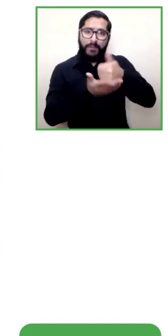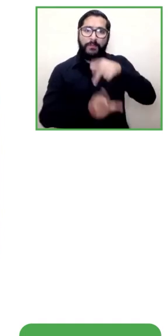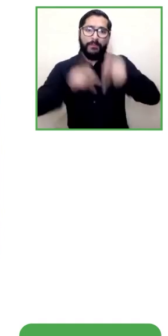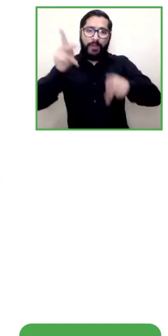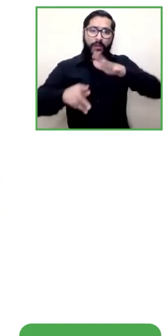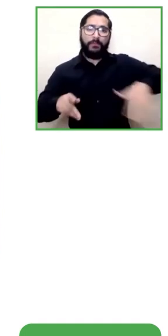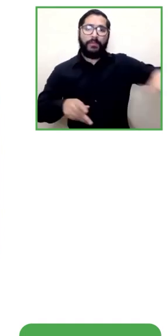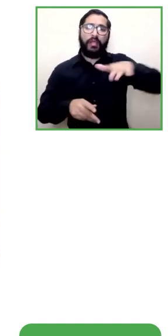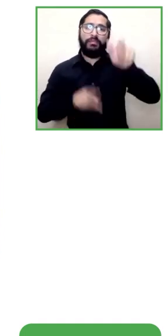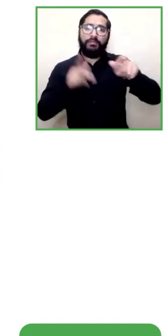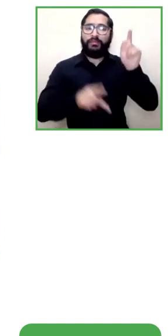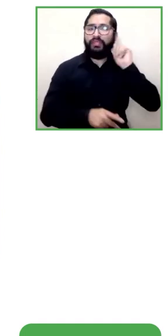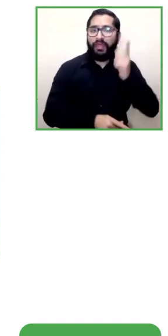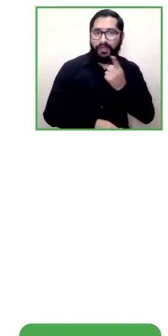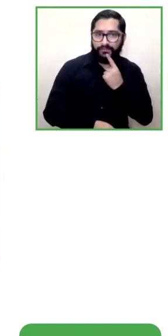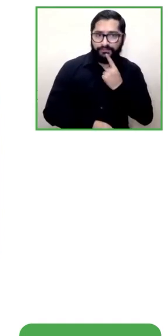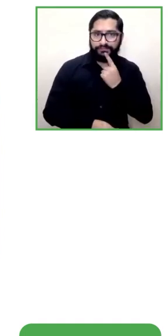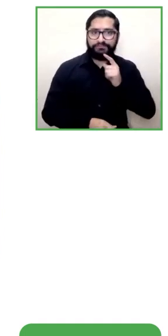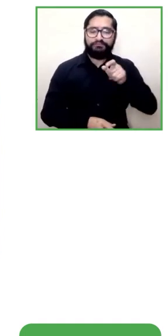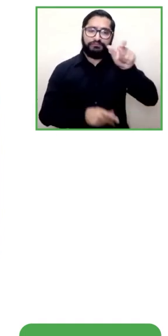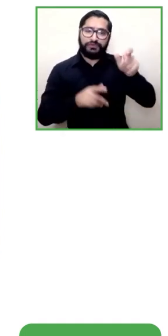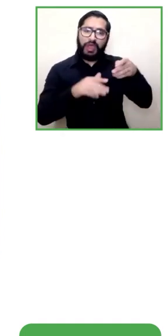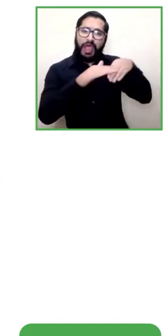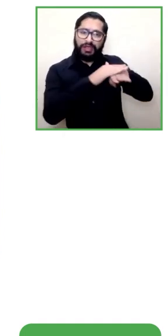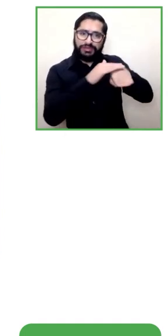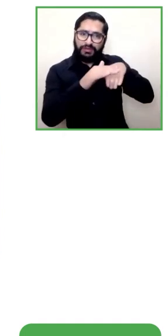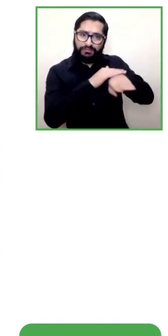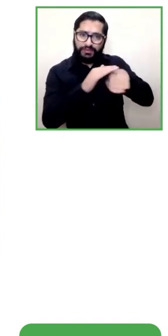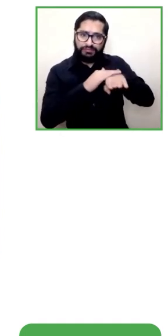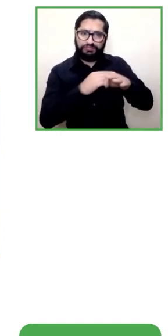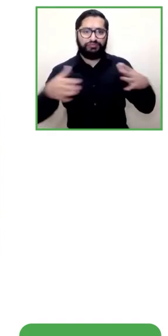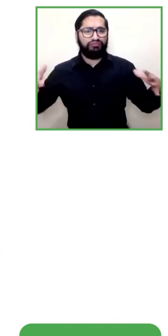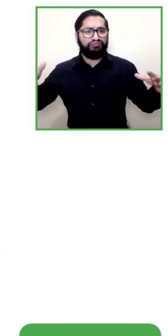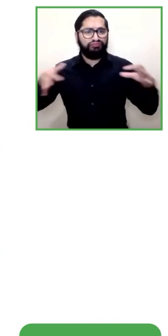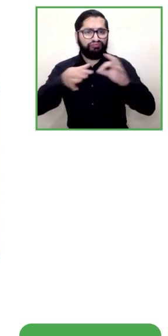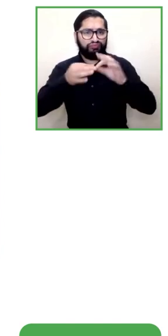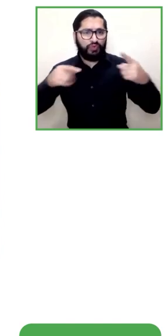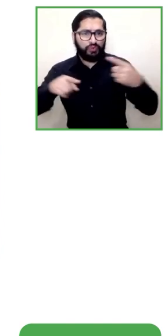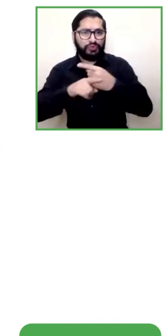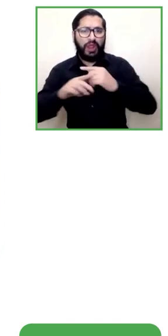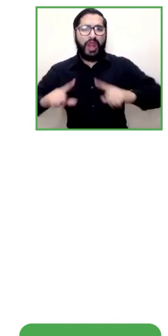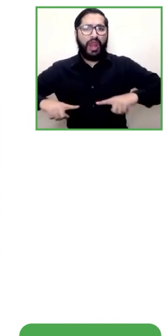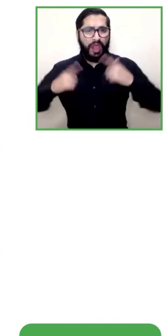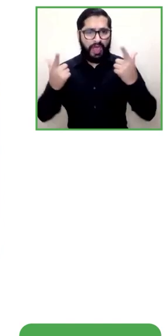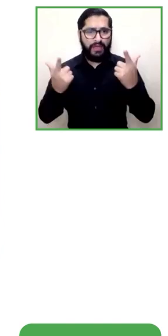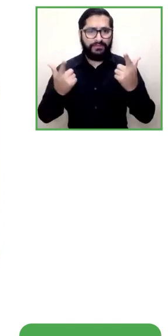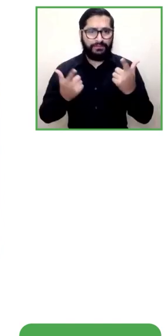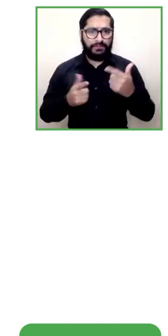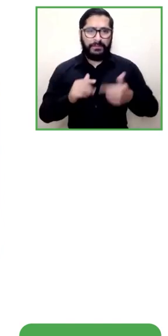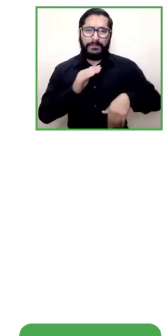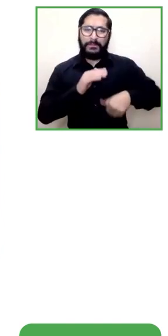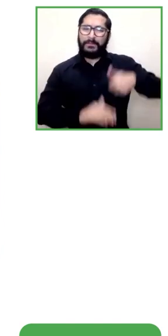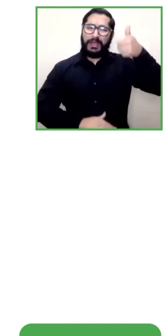manera transversal la comunicación es transversal a la vida la mayor barrera que nosotros sentimos como personas sordas es la barrera que